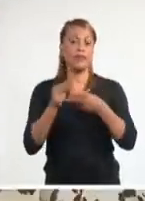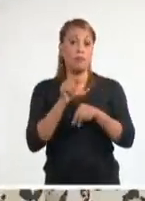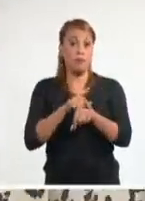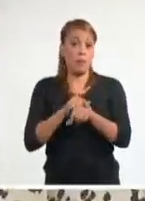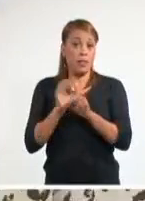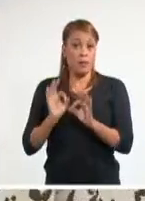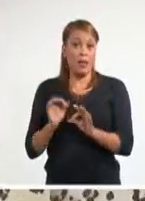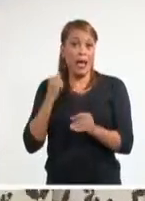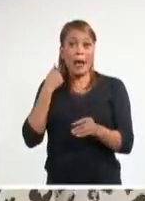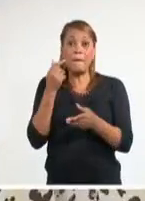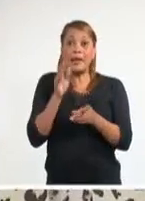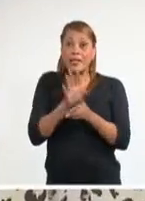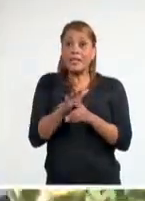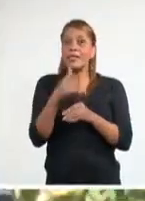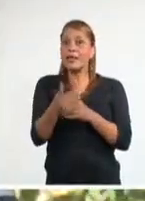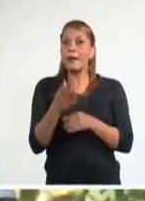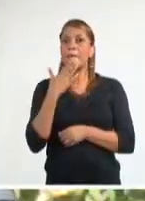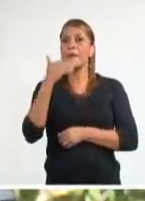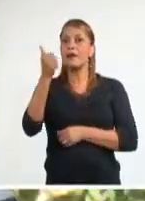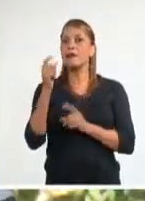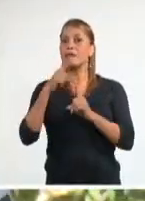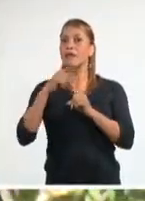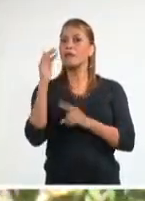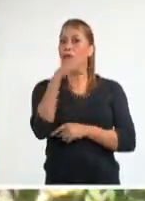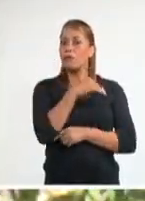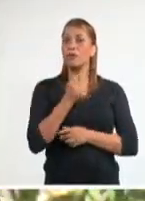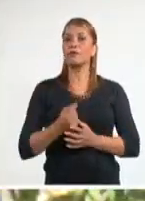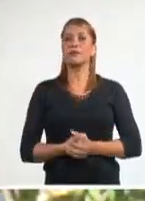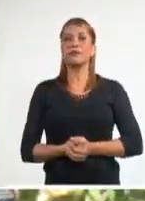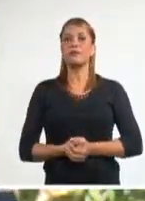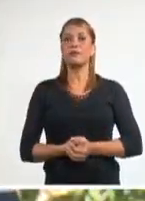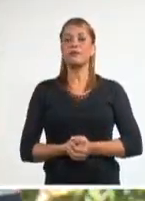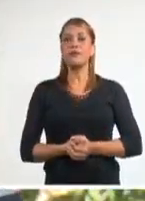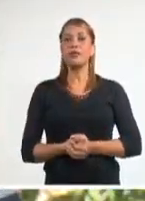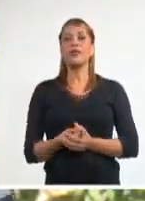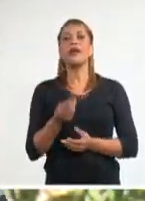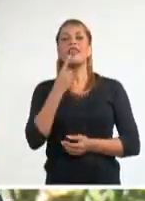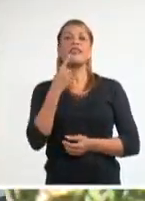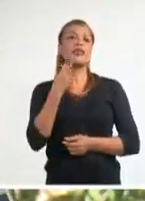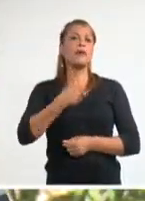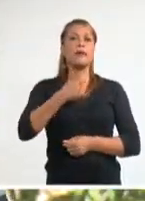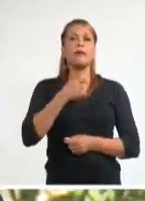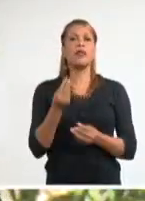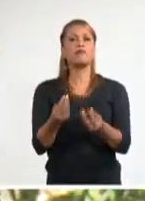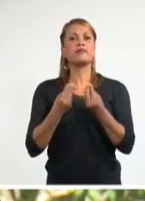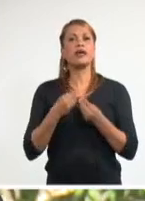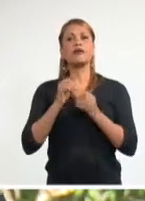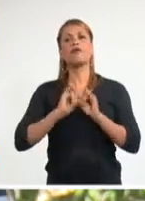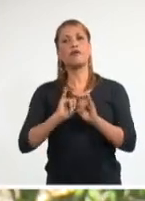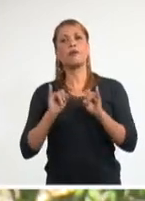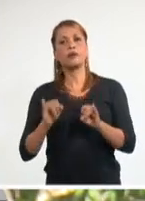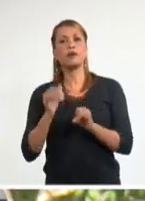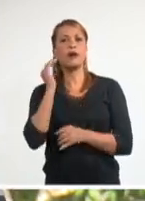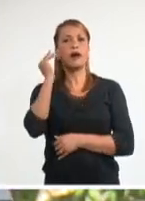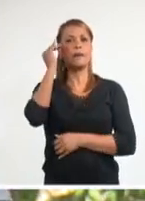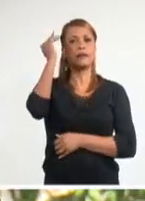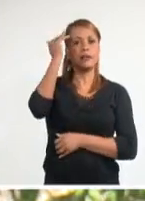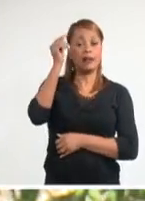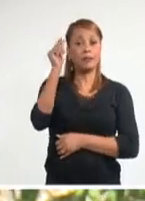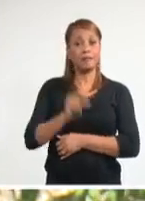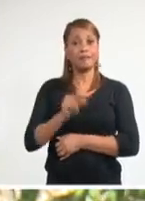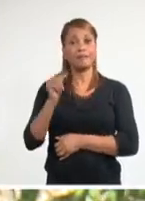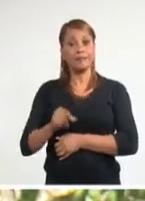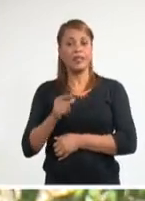momento a partir de utilizar mejor la tecnología. Hay que proporcionar información, capacitar, sensibilizar de manera